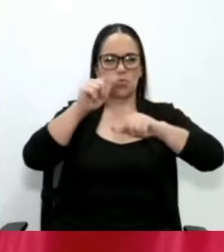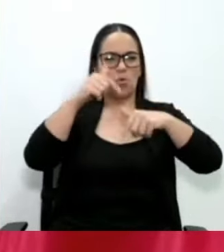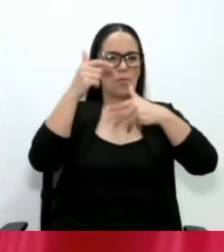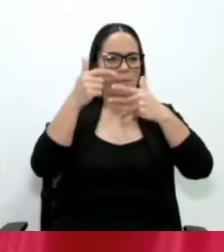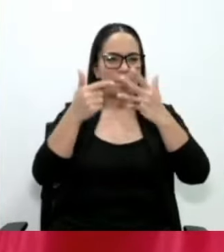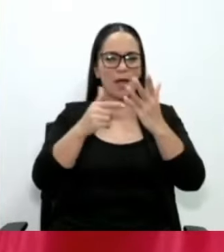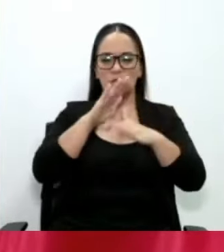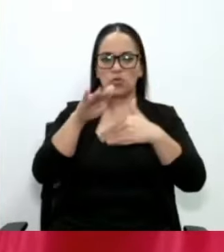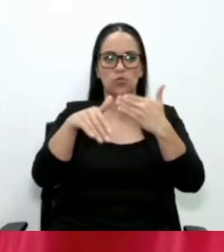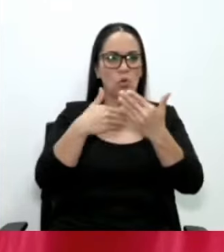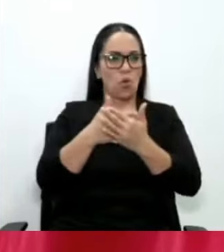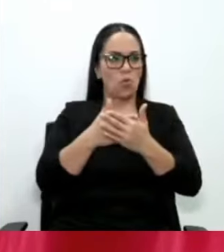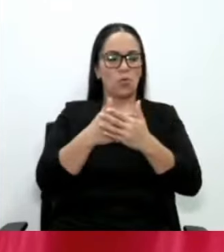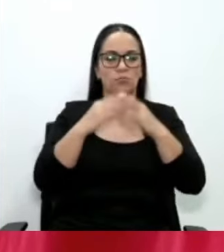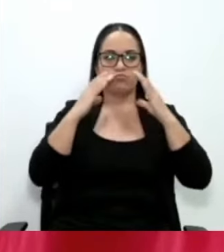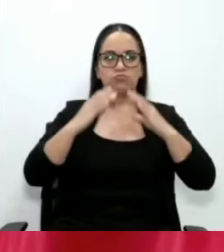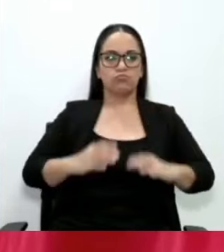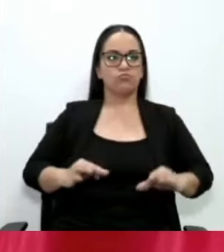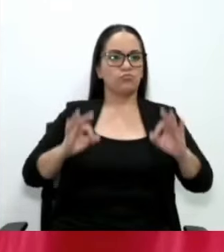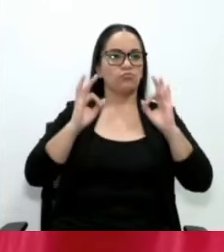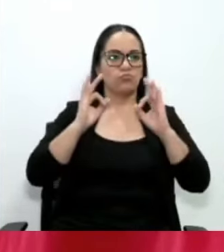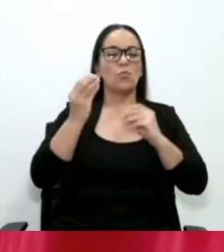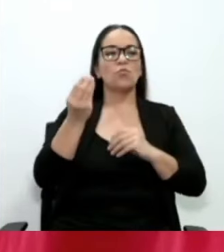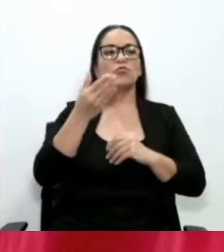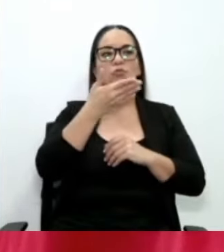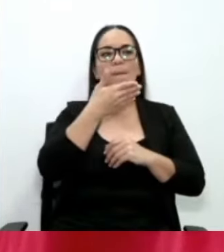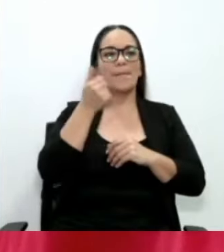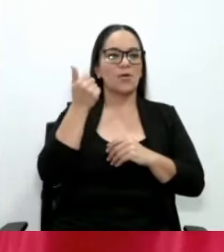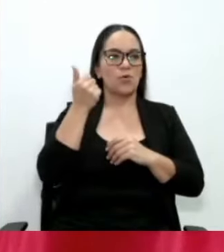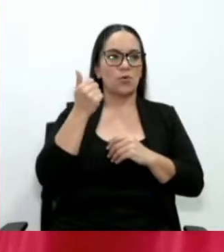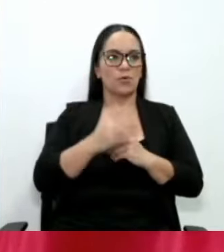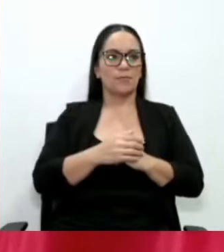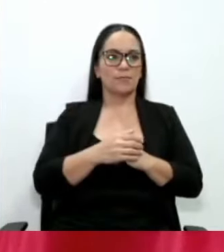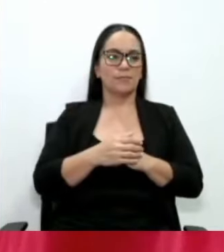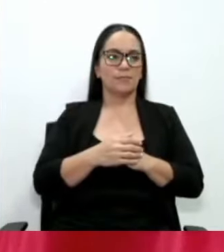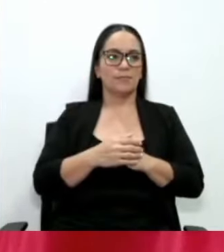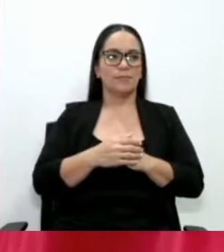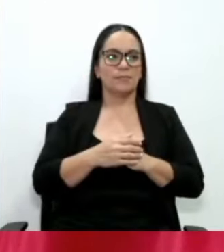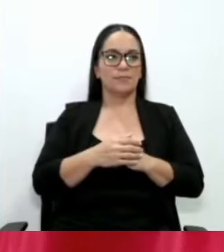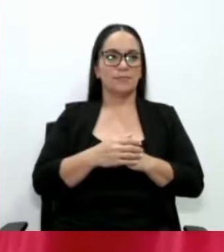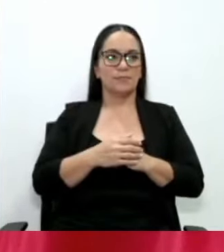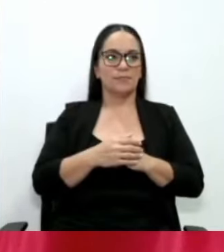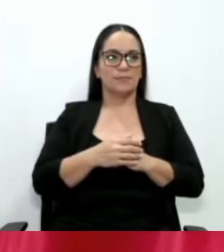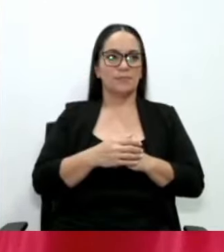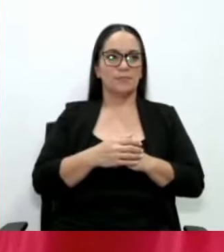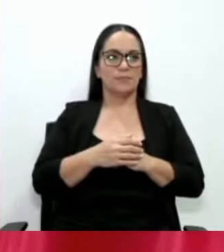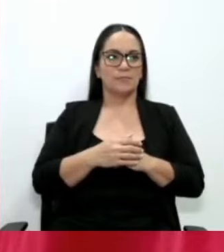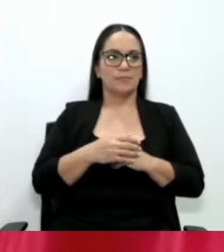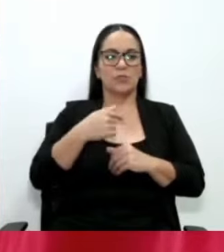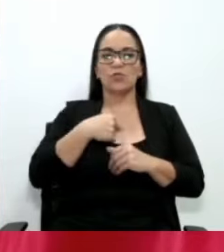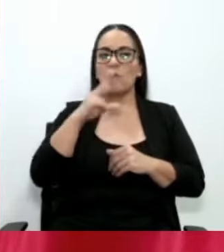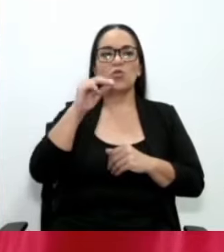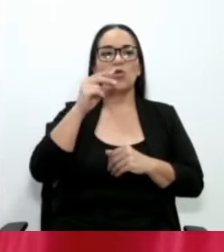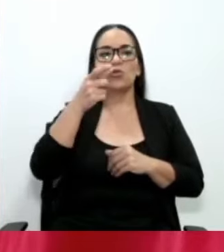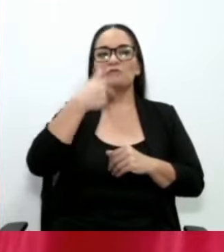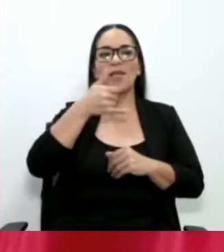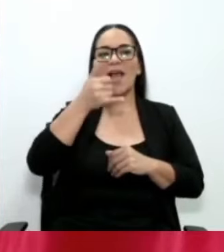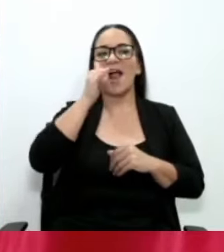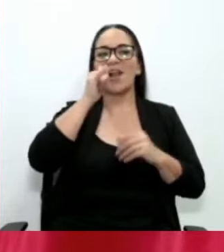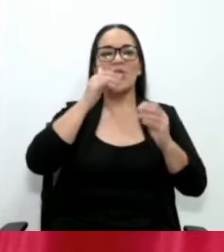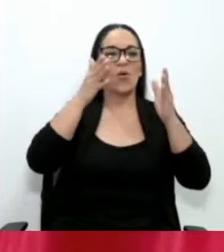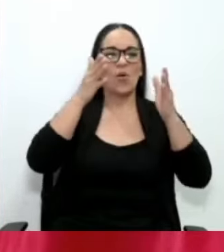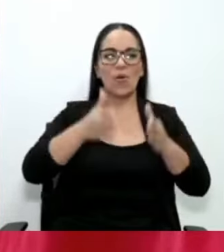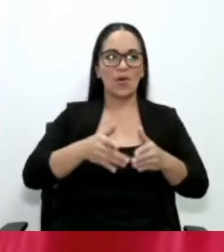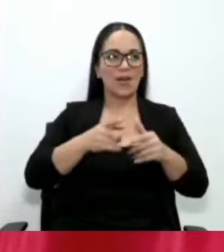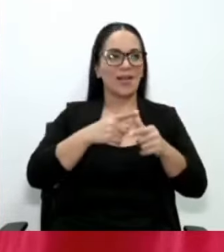Y todo salió mucho mejor que mi promedio. No, no soy alcohólico. No, no estuve en